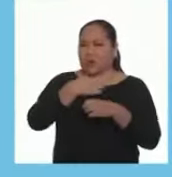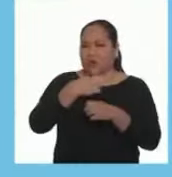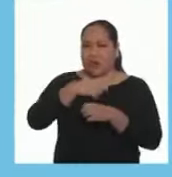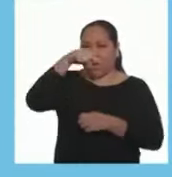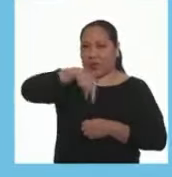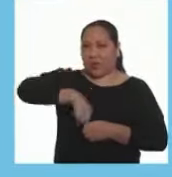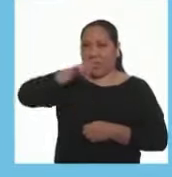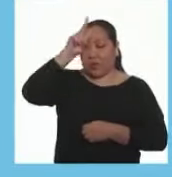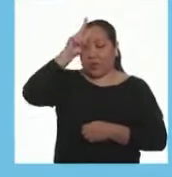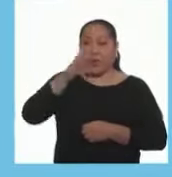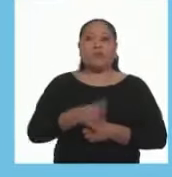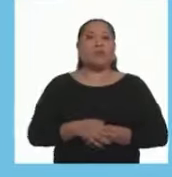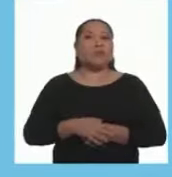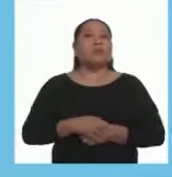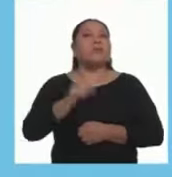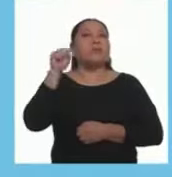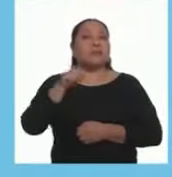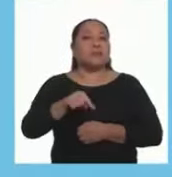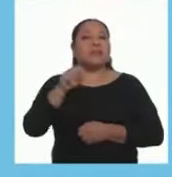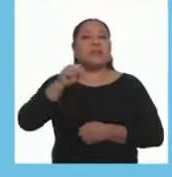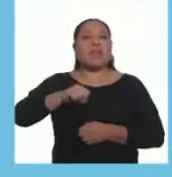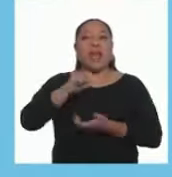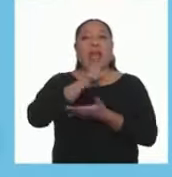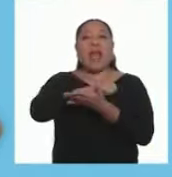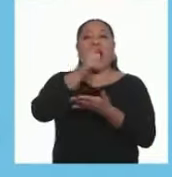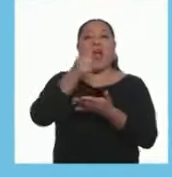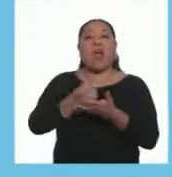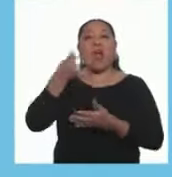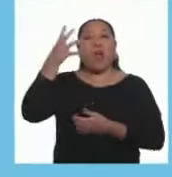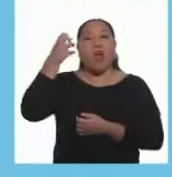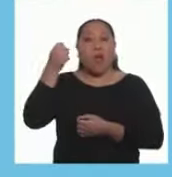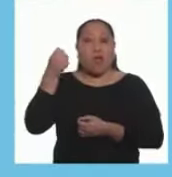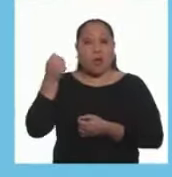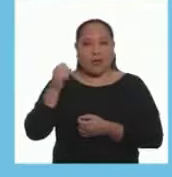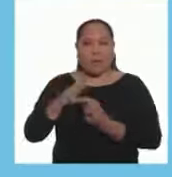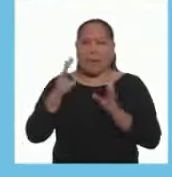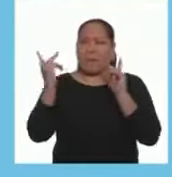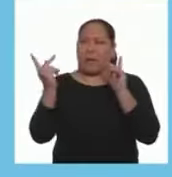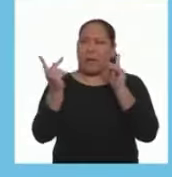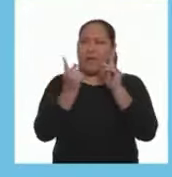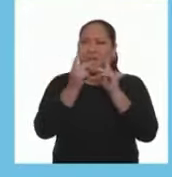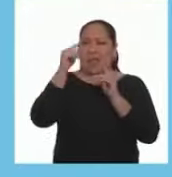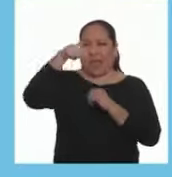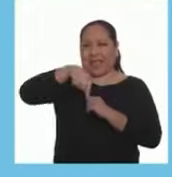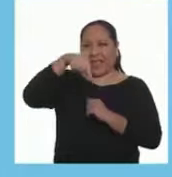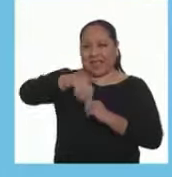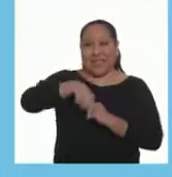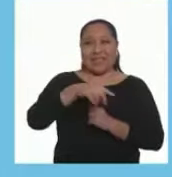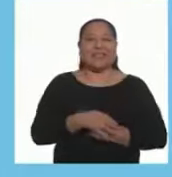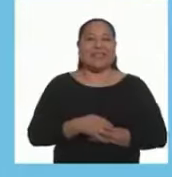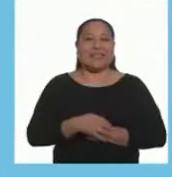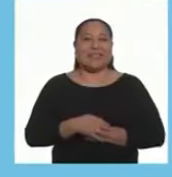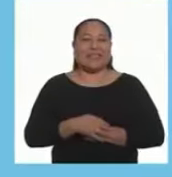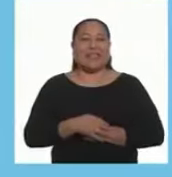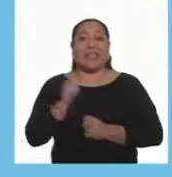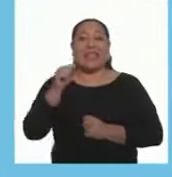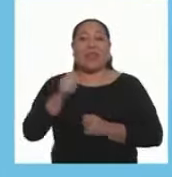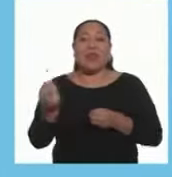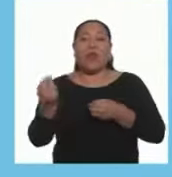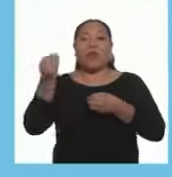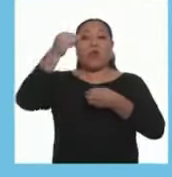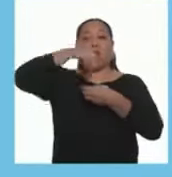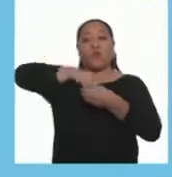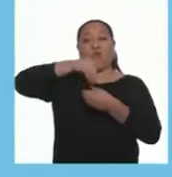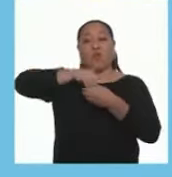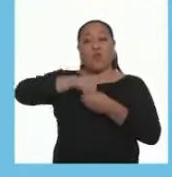Aunque no se creó en el Perú, no cabe duda que el arroz con leche se perfeccionó en nuestro país